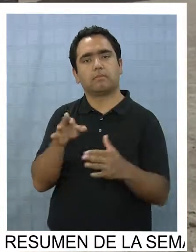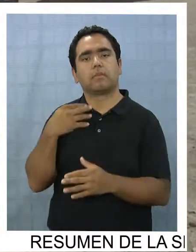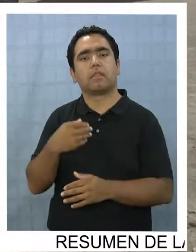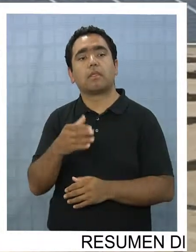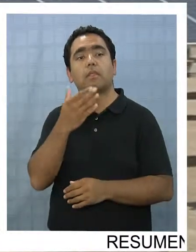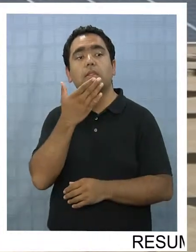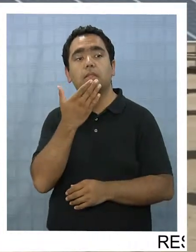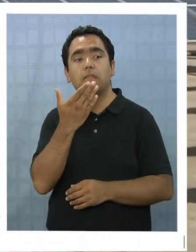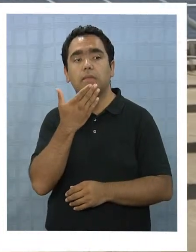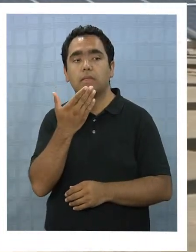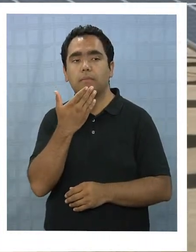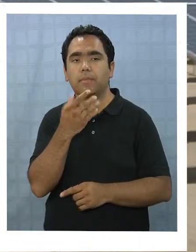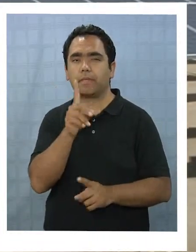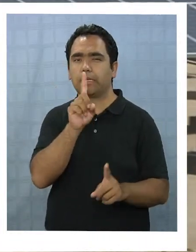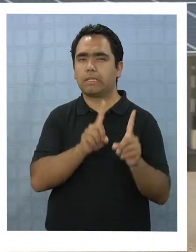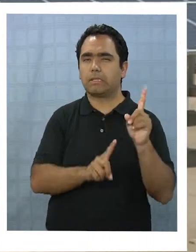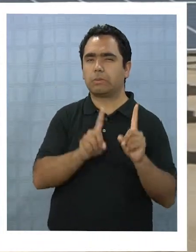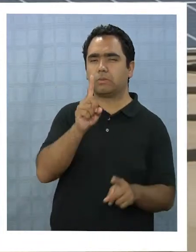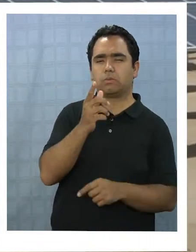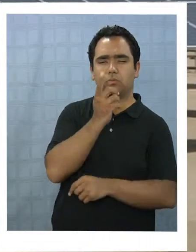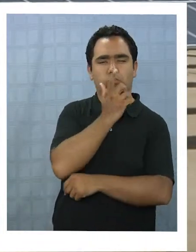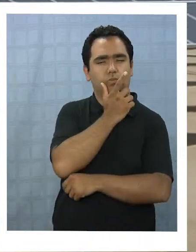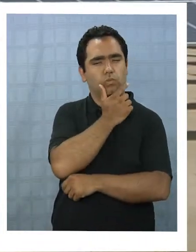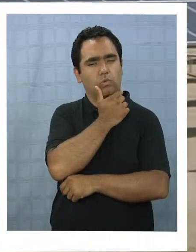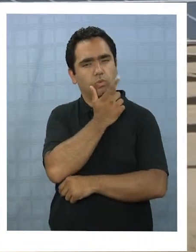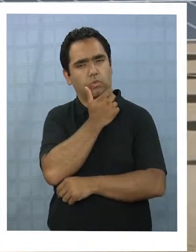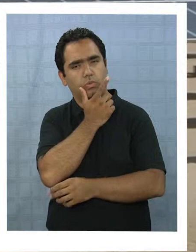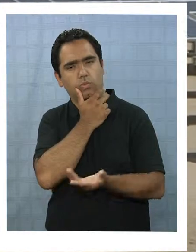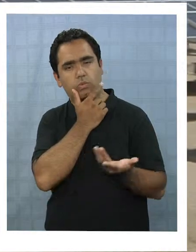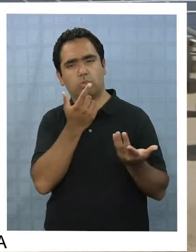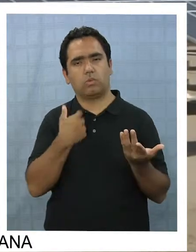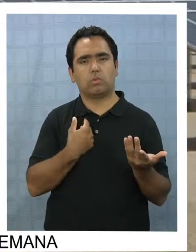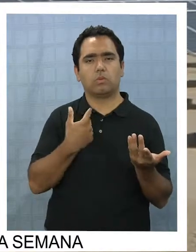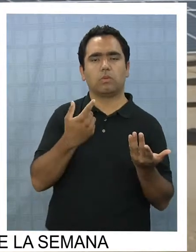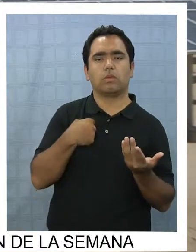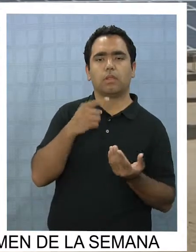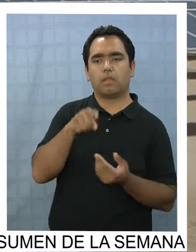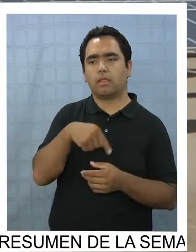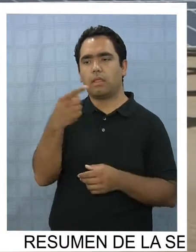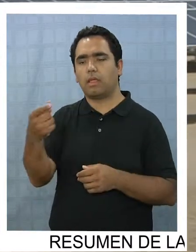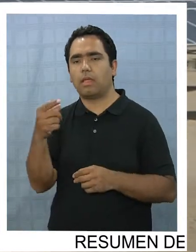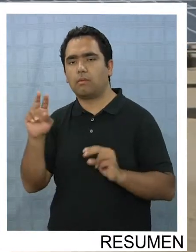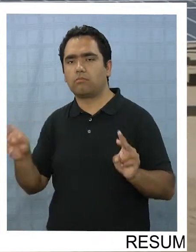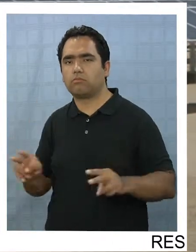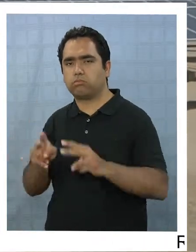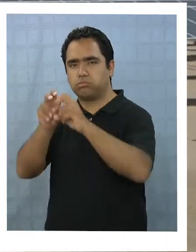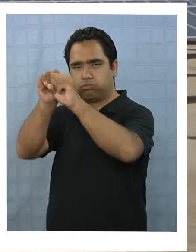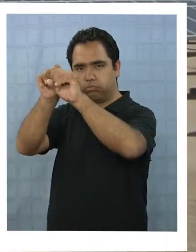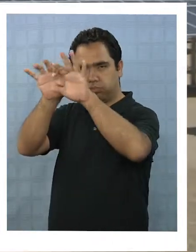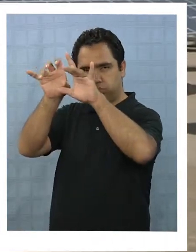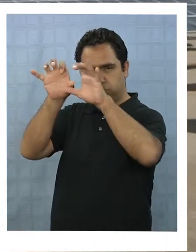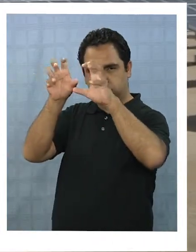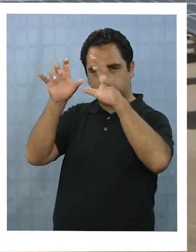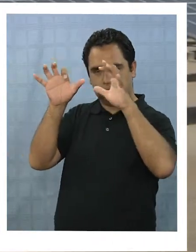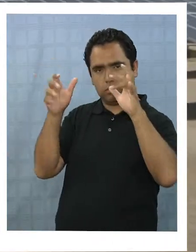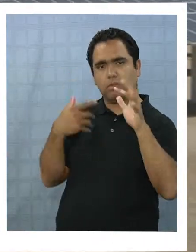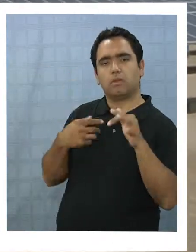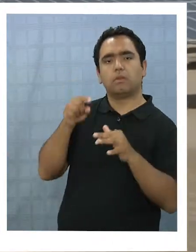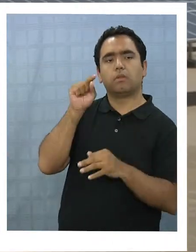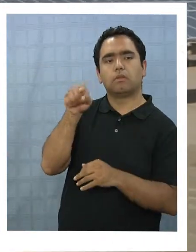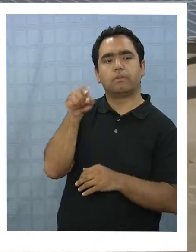Respecto de las aprehensiones de algunos sectores por la componente de energía termoeléctrica de la matriz energética del país,